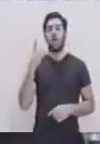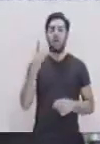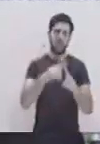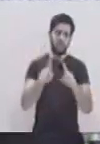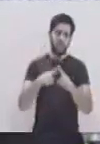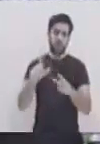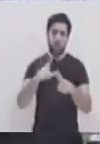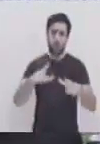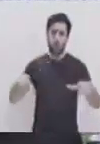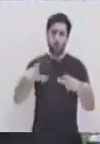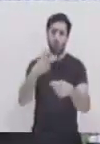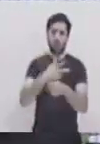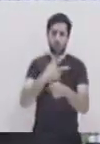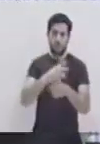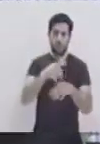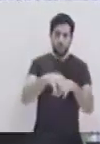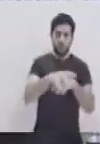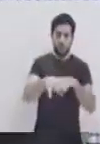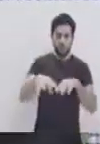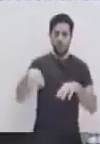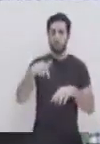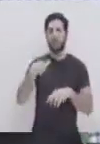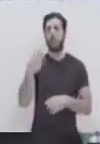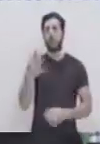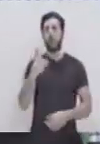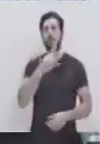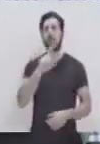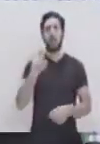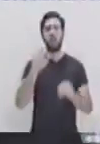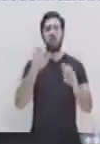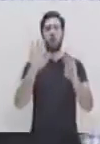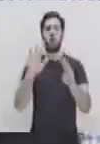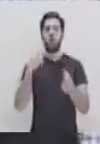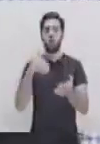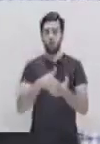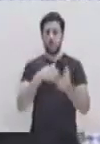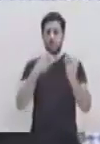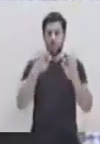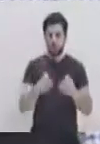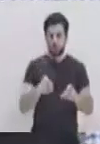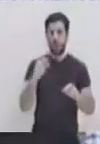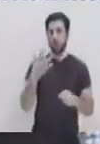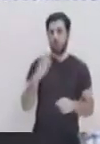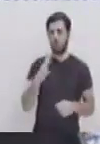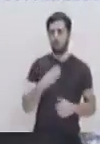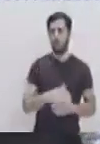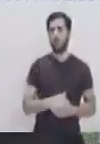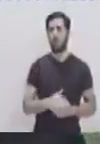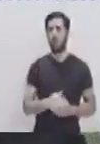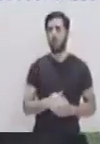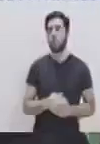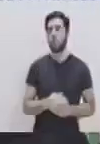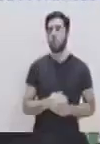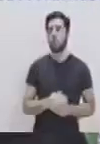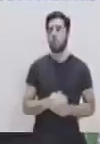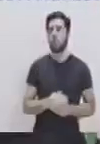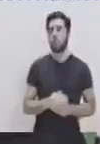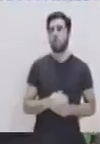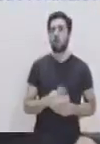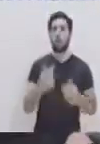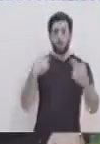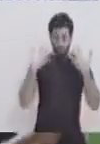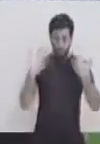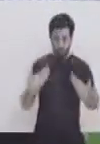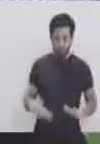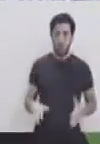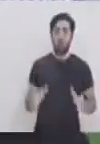Jocotán y Olopa. Es una población aproximadamente de 108 mil personas. En